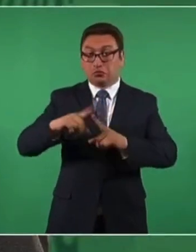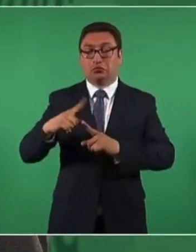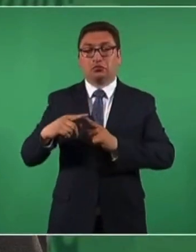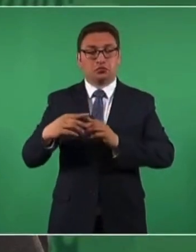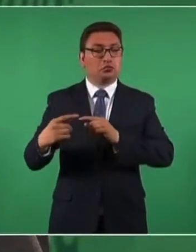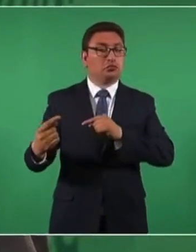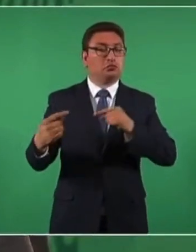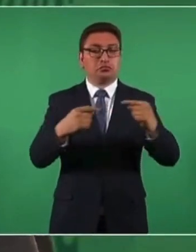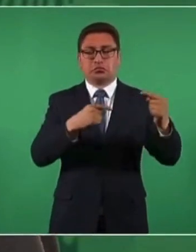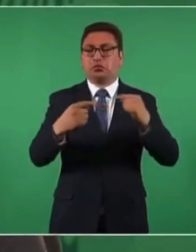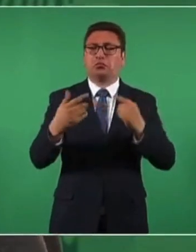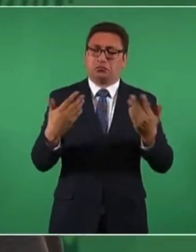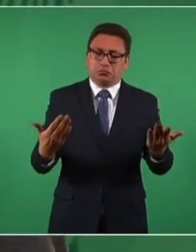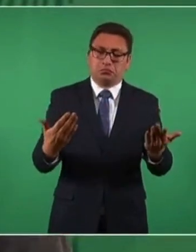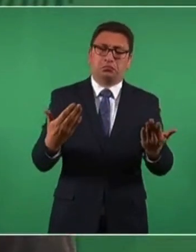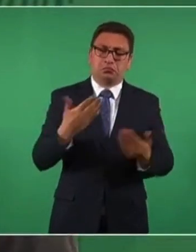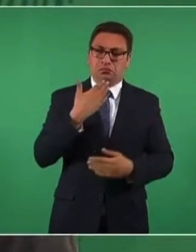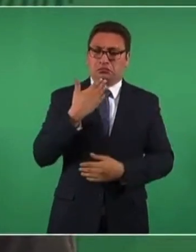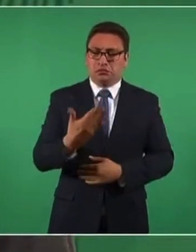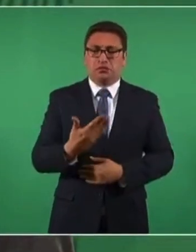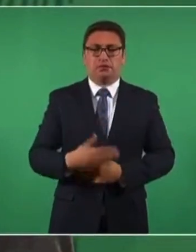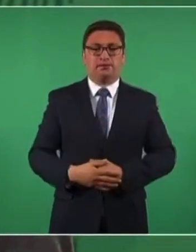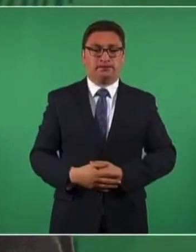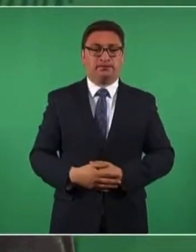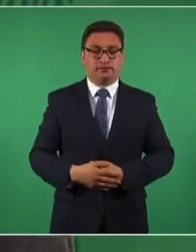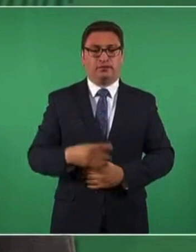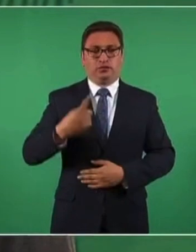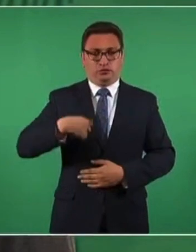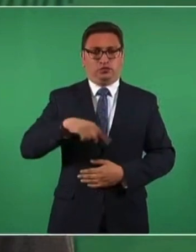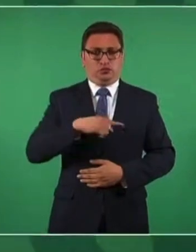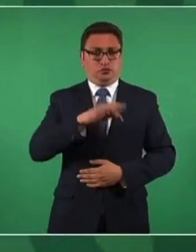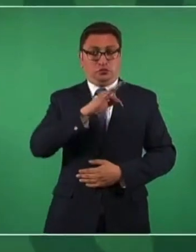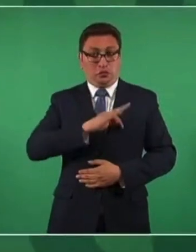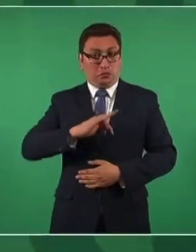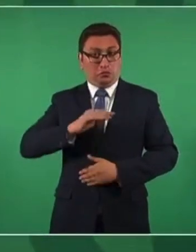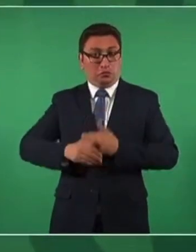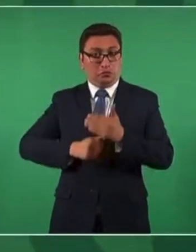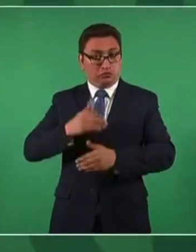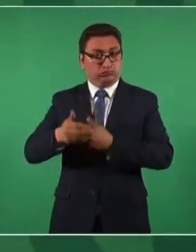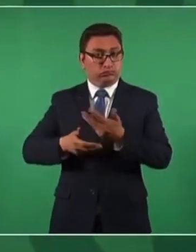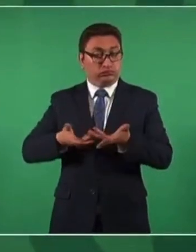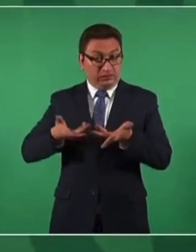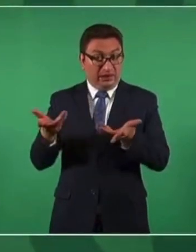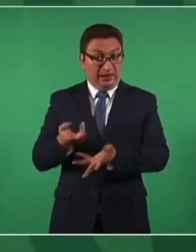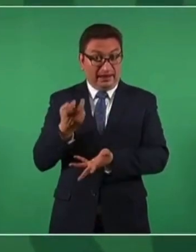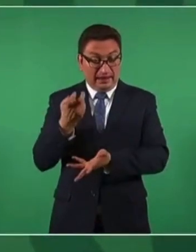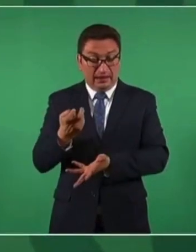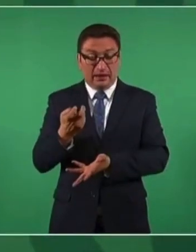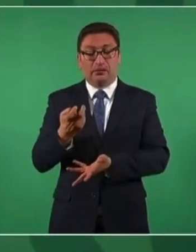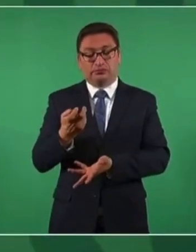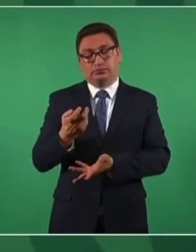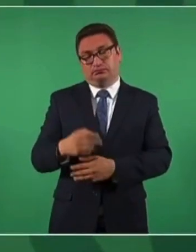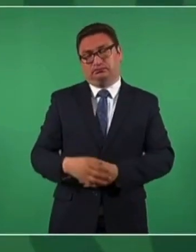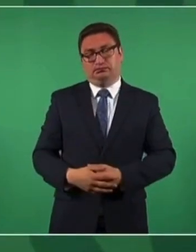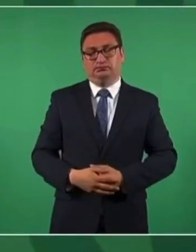Entonces, qué bien que vamos a poder hacer esta operación.